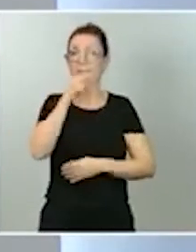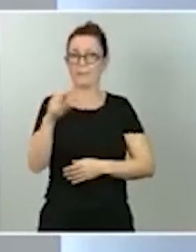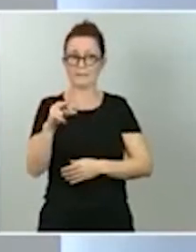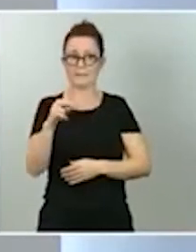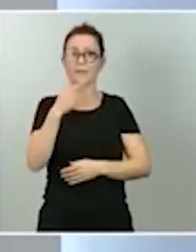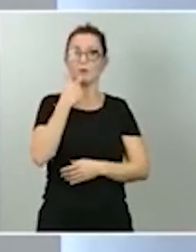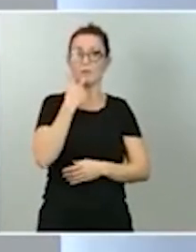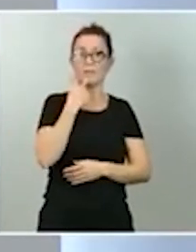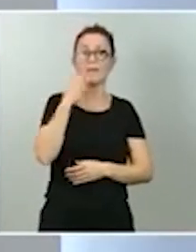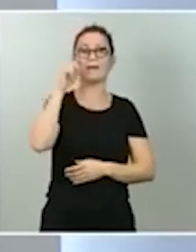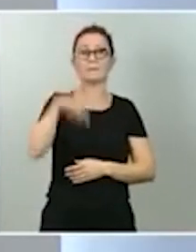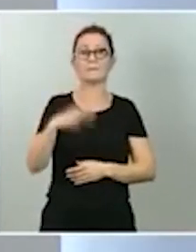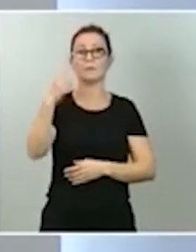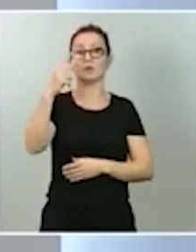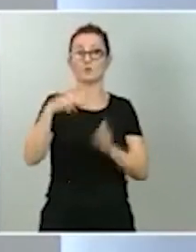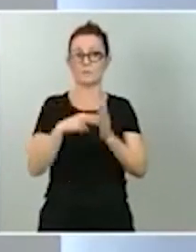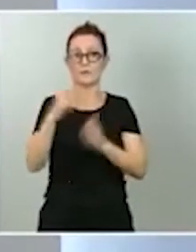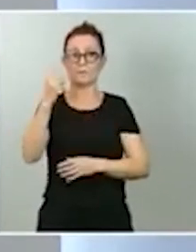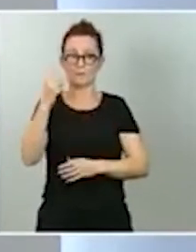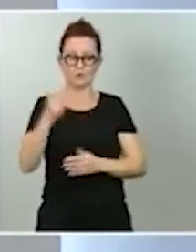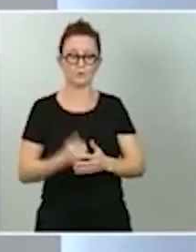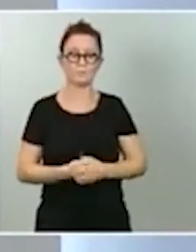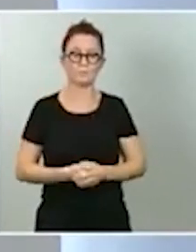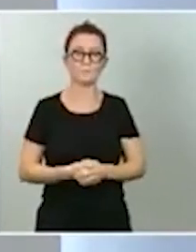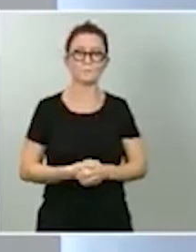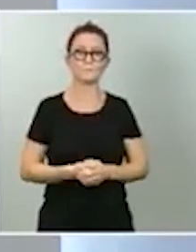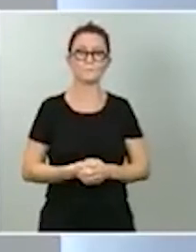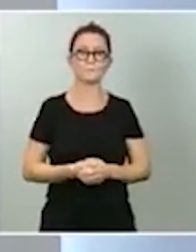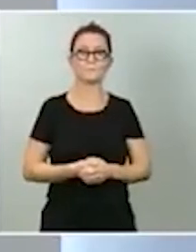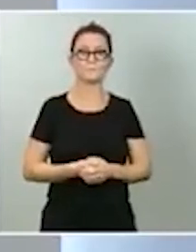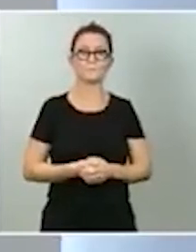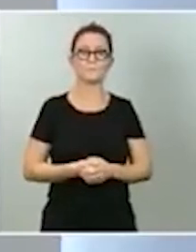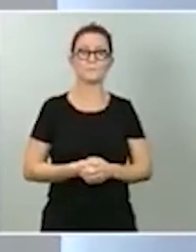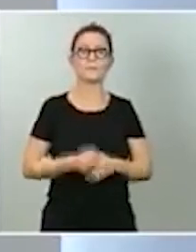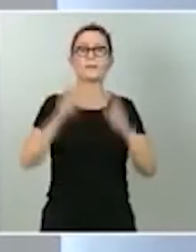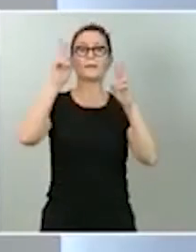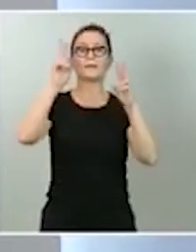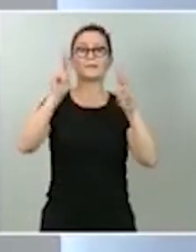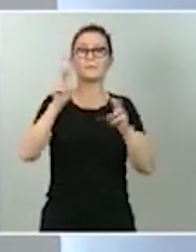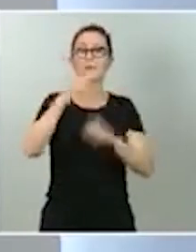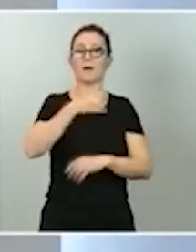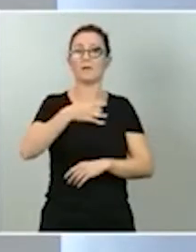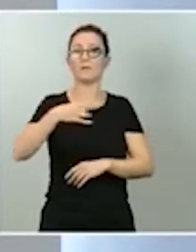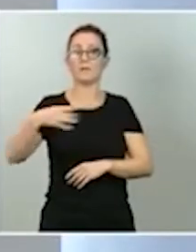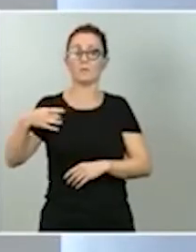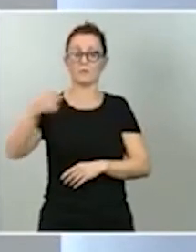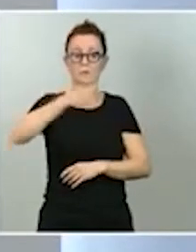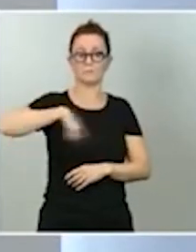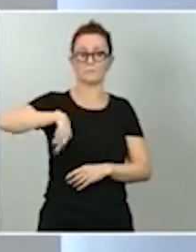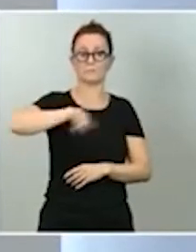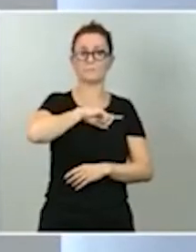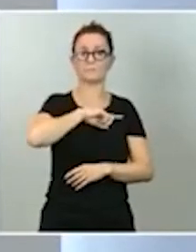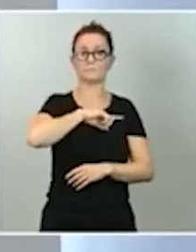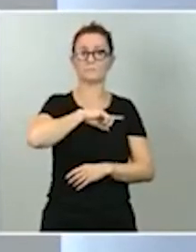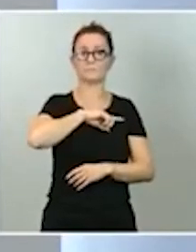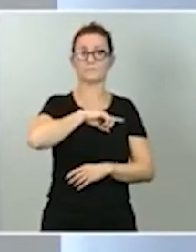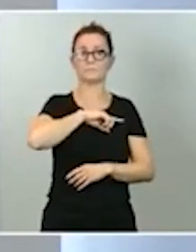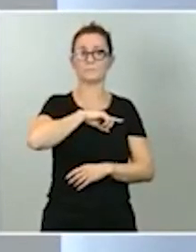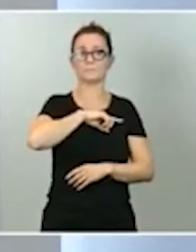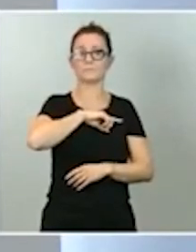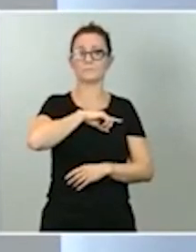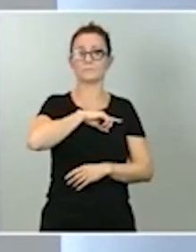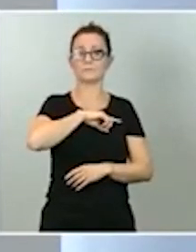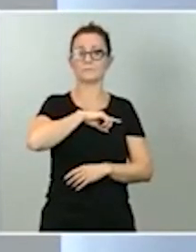2021. Y con respecto al tema de la deuda, nosotros hemos hecho, como siempre, hemos tenido una